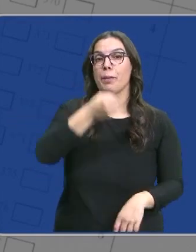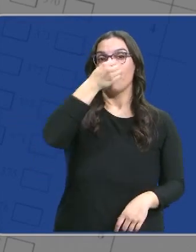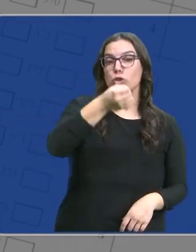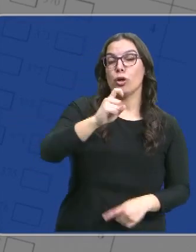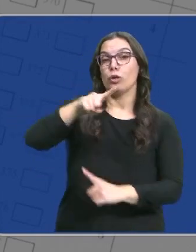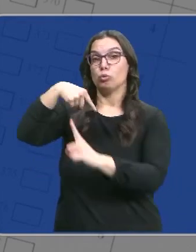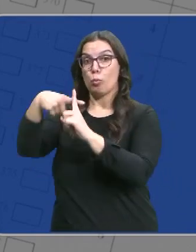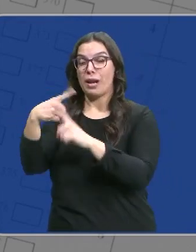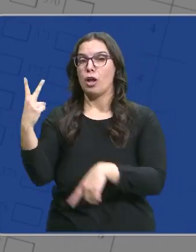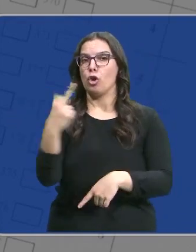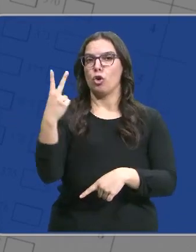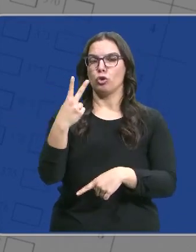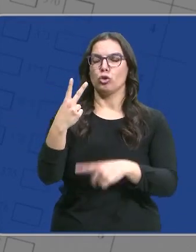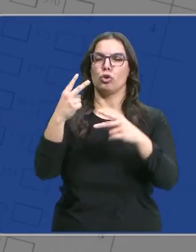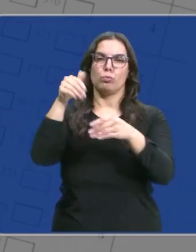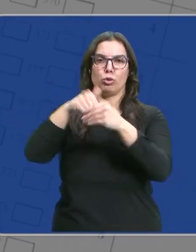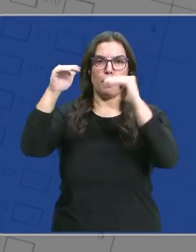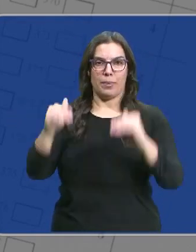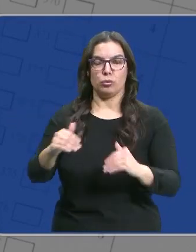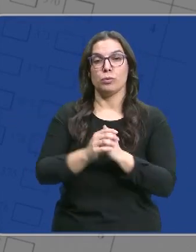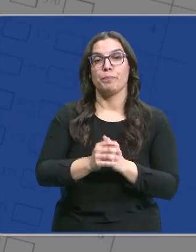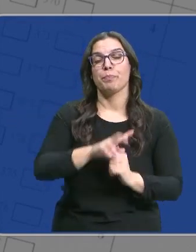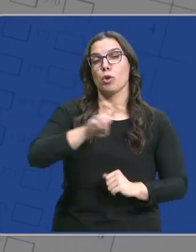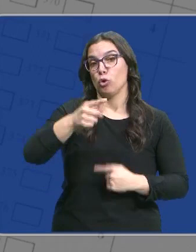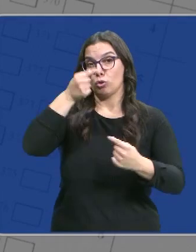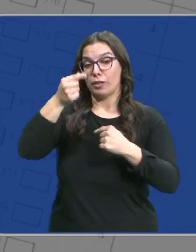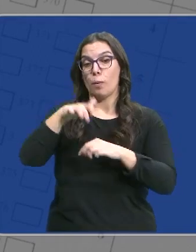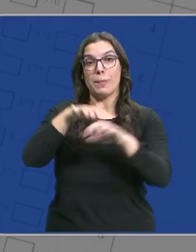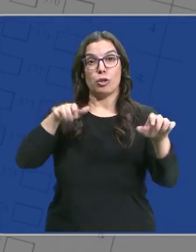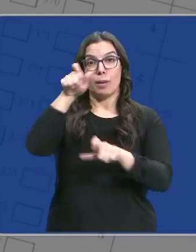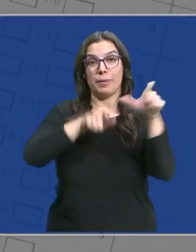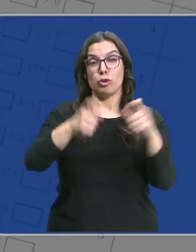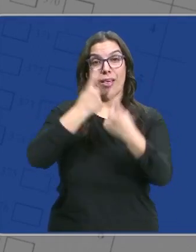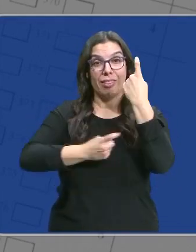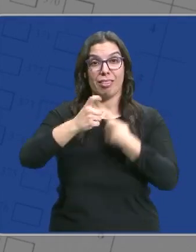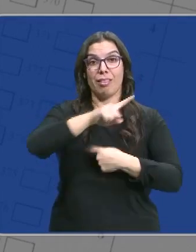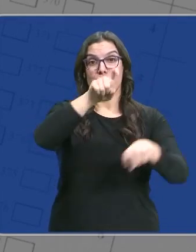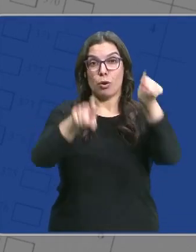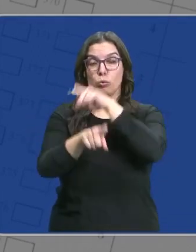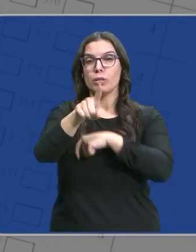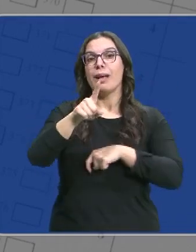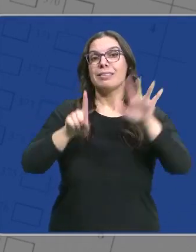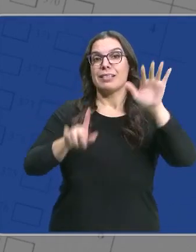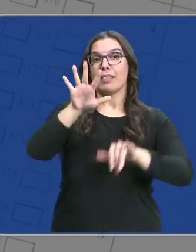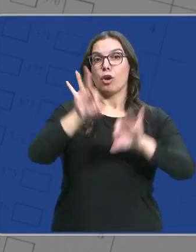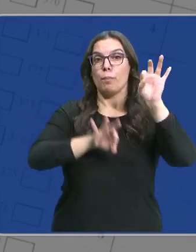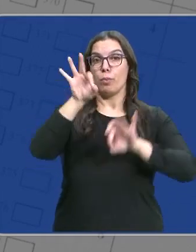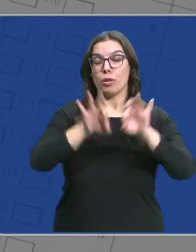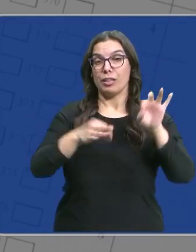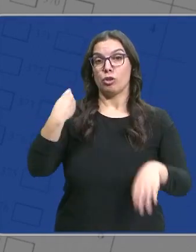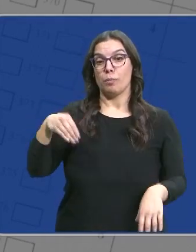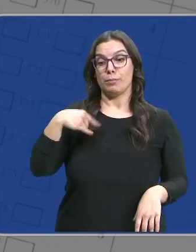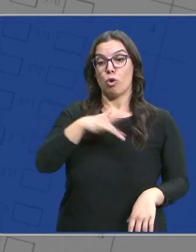bajarían en intención de voto y en diputados. Y otro dato, la mayoría de los encuestados, el 65%, está en contra de la